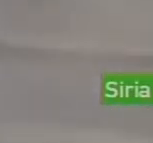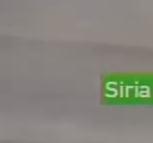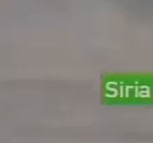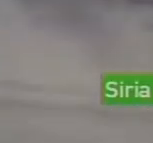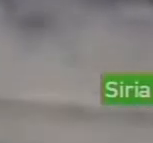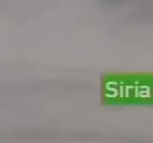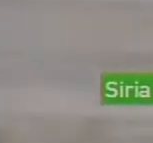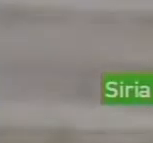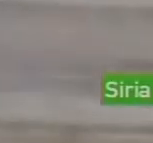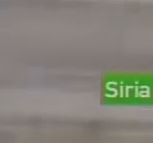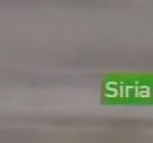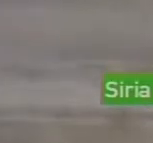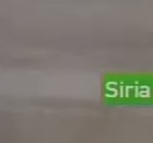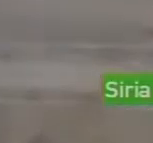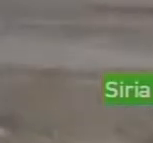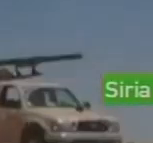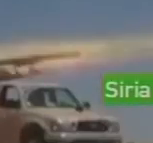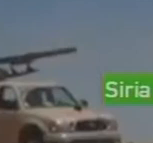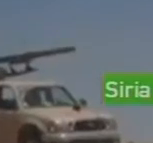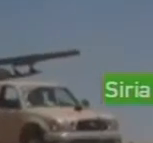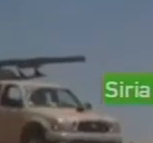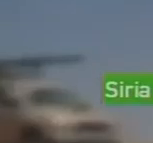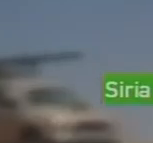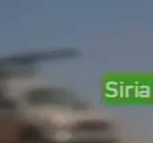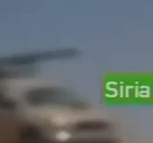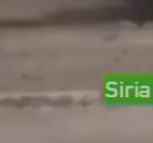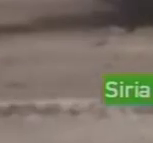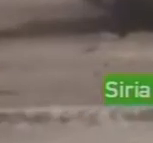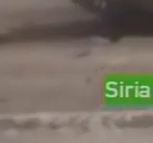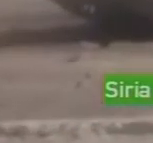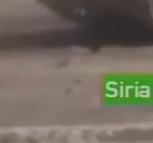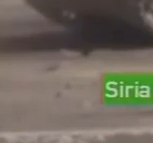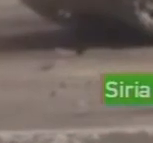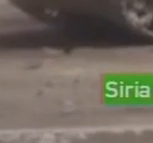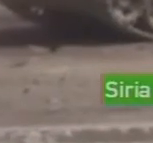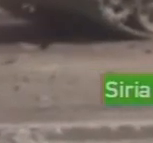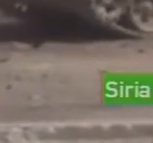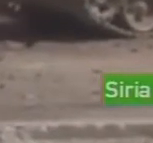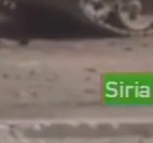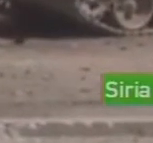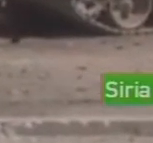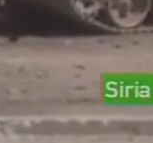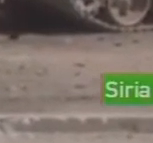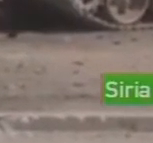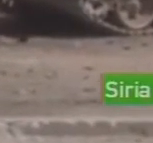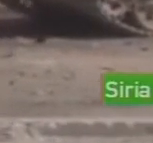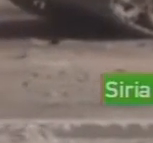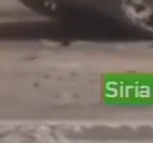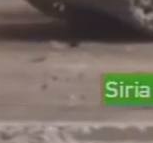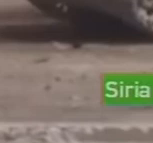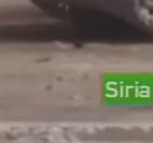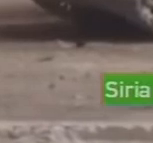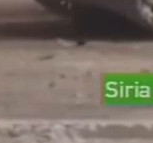aseguró hoy que Siria será la tumba de quienes la ataquen La Cancillería Uruguaya confirmó que sigue de cerca los acontecimientos en